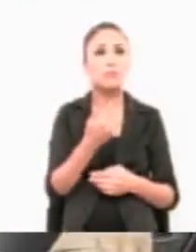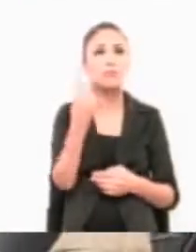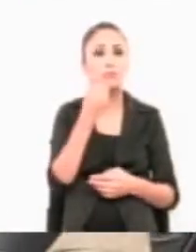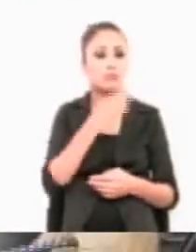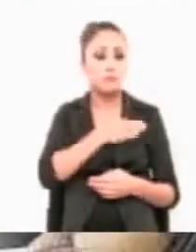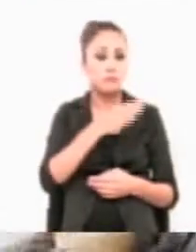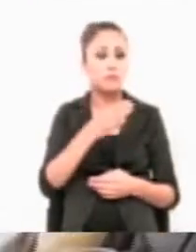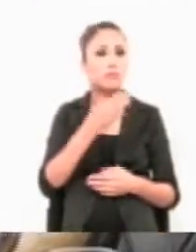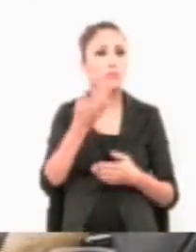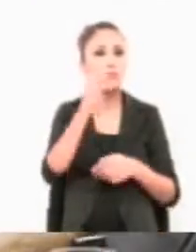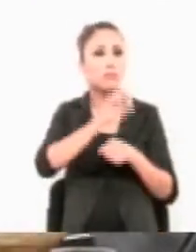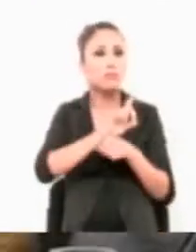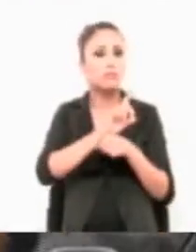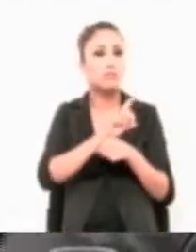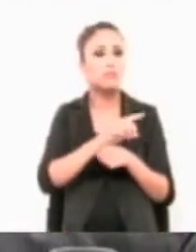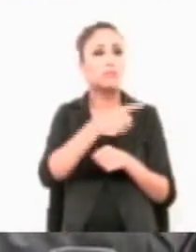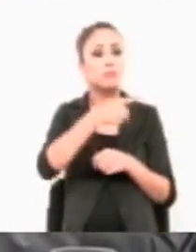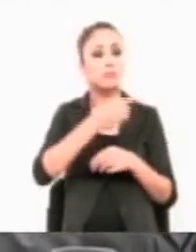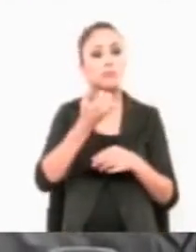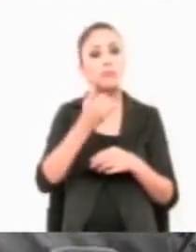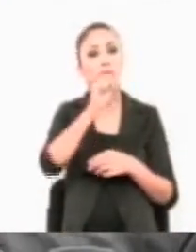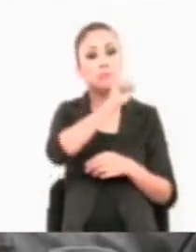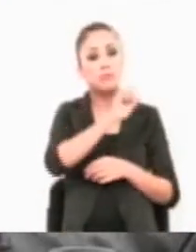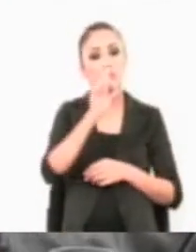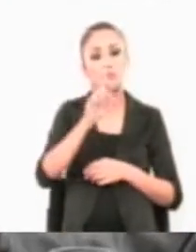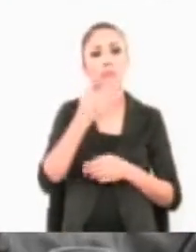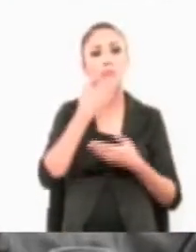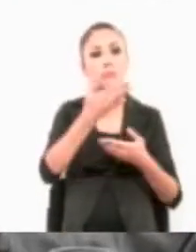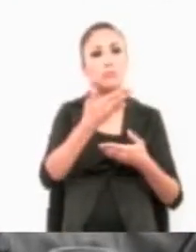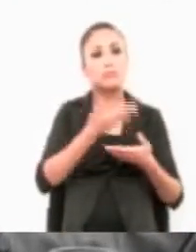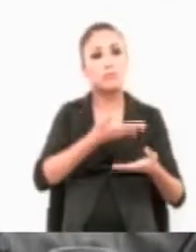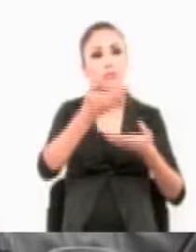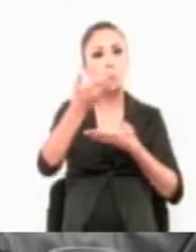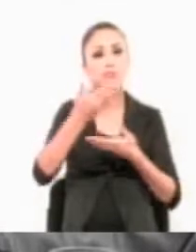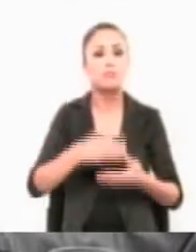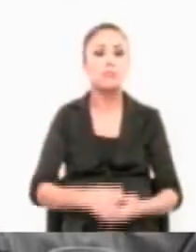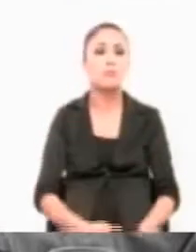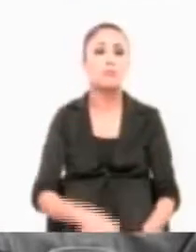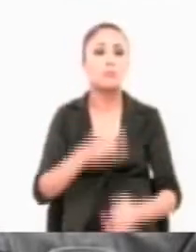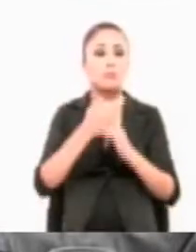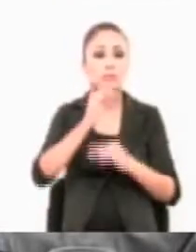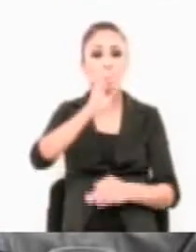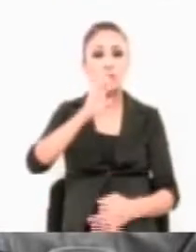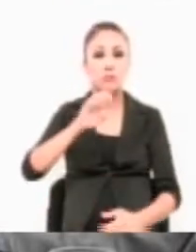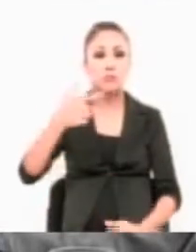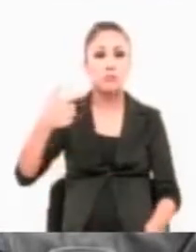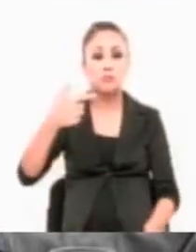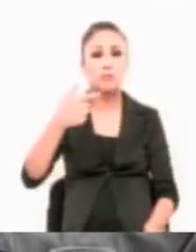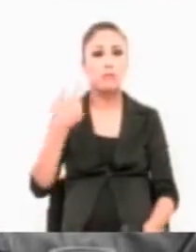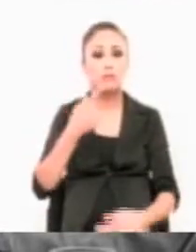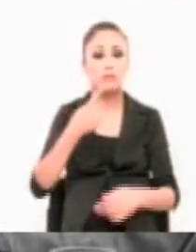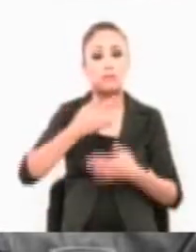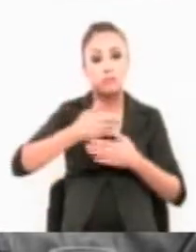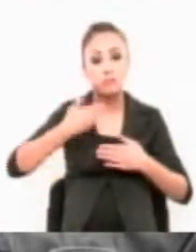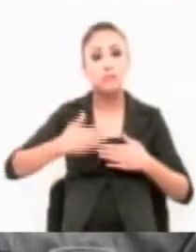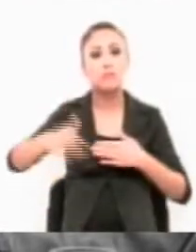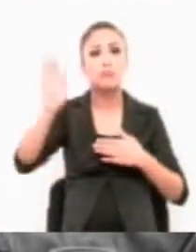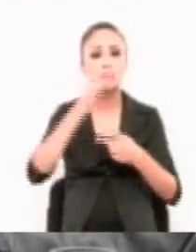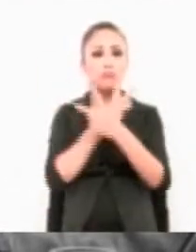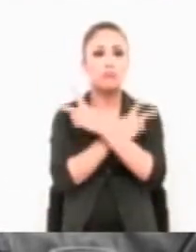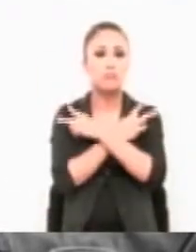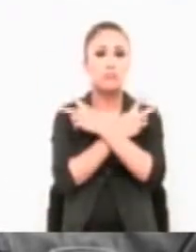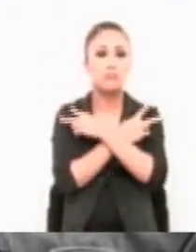excelente día, excelente fin de semana. Y permítanme comunicarles que el Instituto Electoral estará gozando de su periodo vacacional a